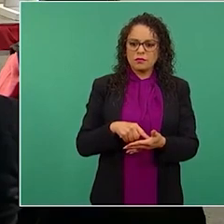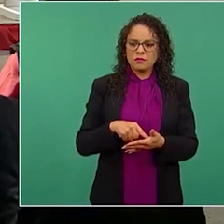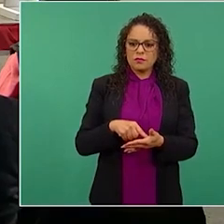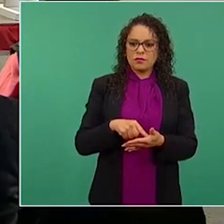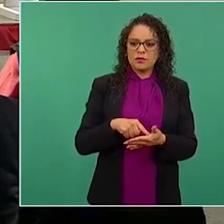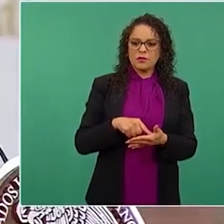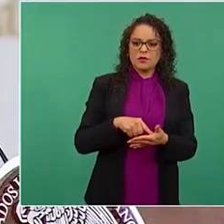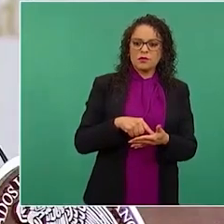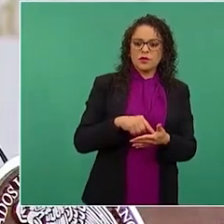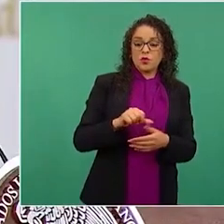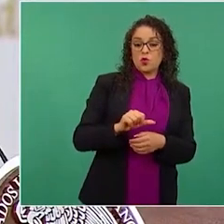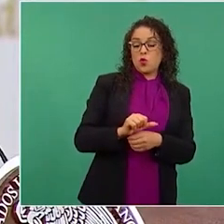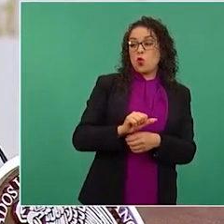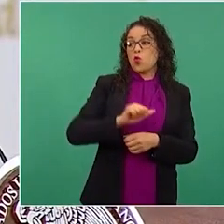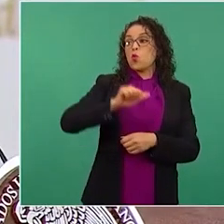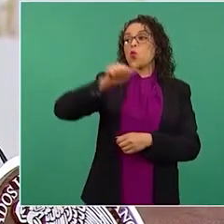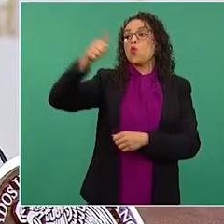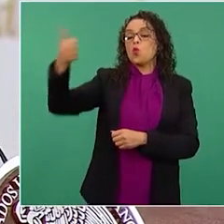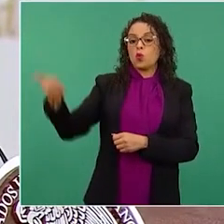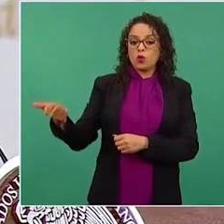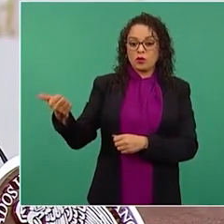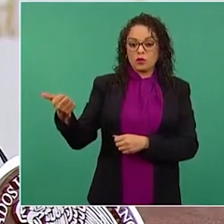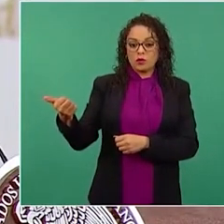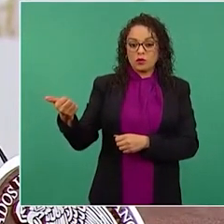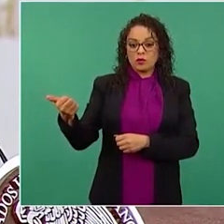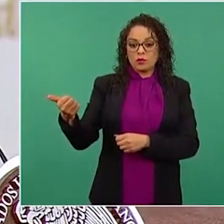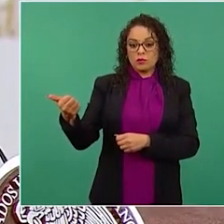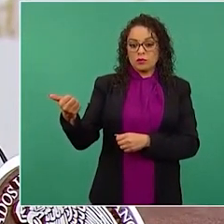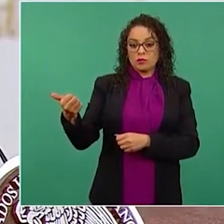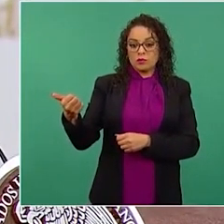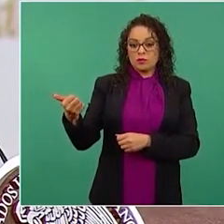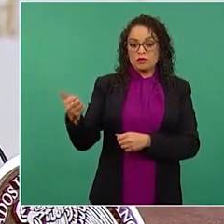en cuanto a represión.